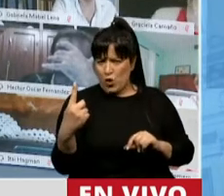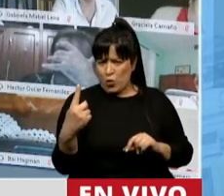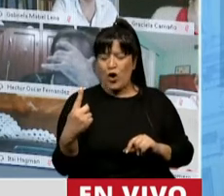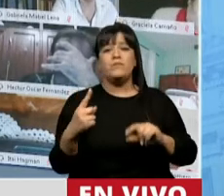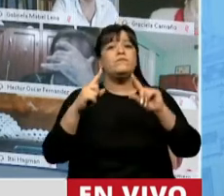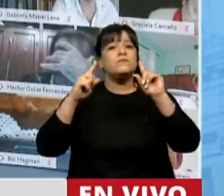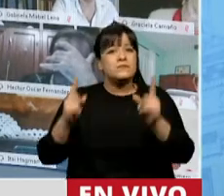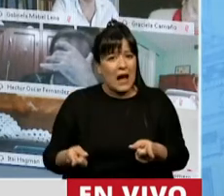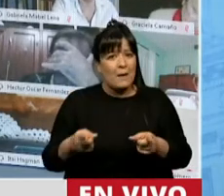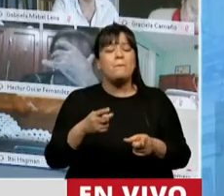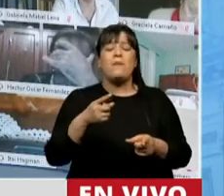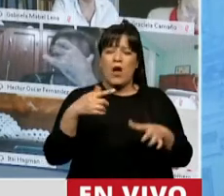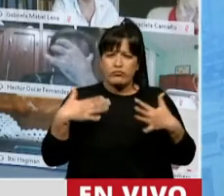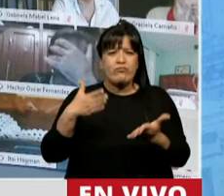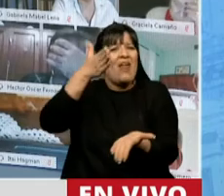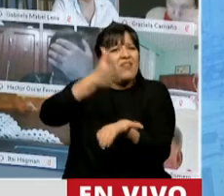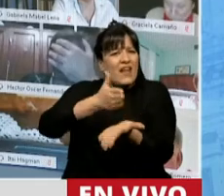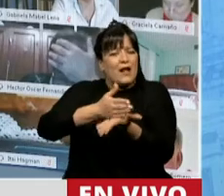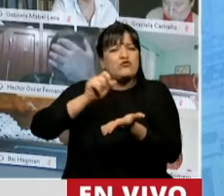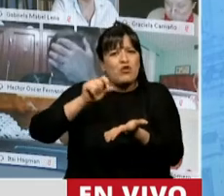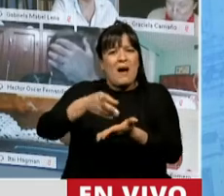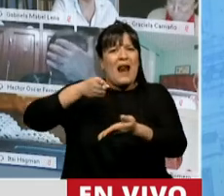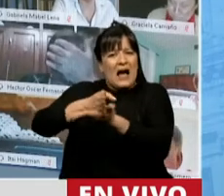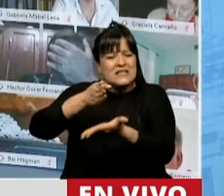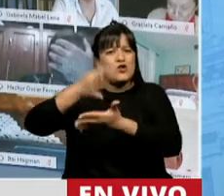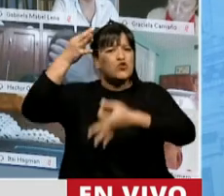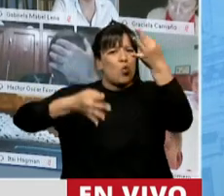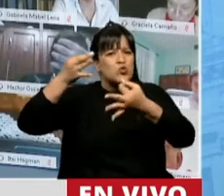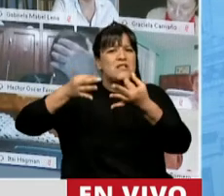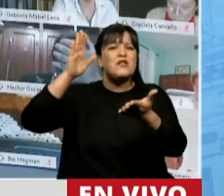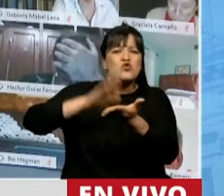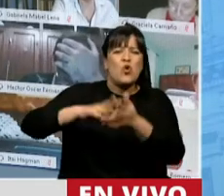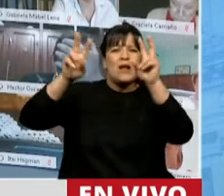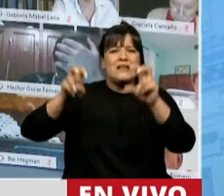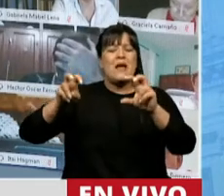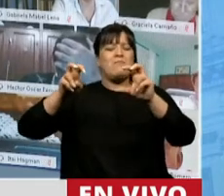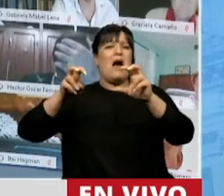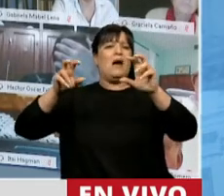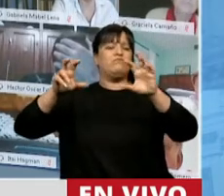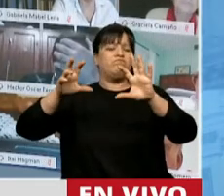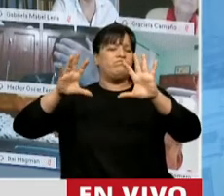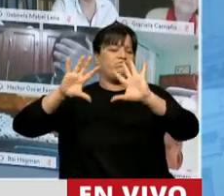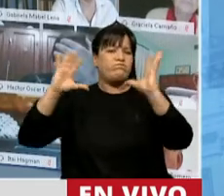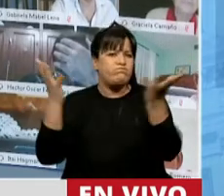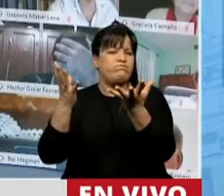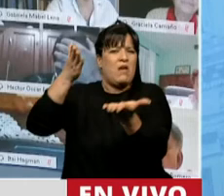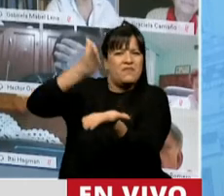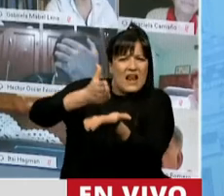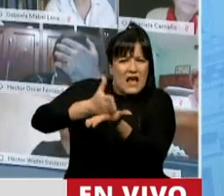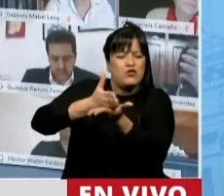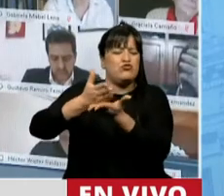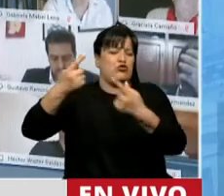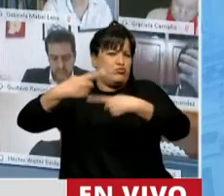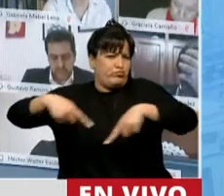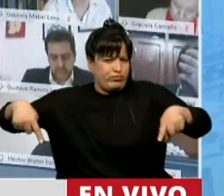sino también el derecho de acceso a la justicia en materia de protección de derechos colectivos, entre ellos el ambiental.